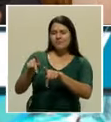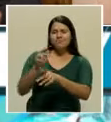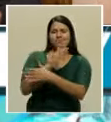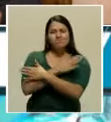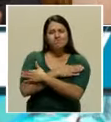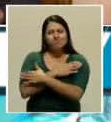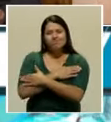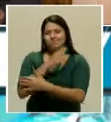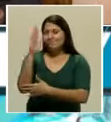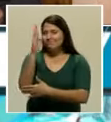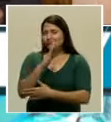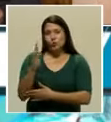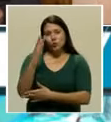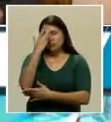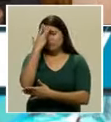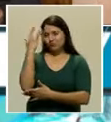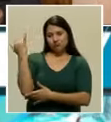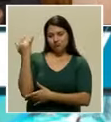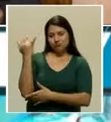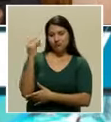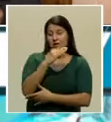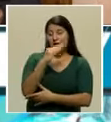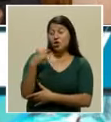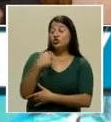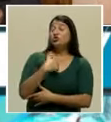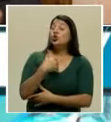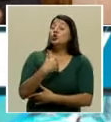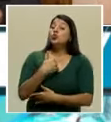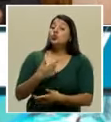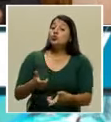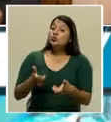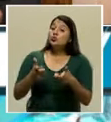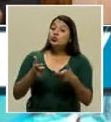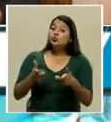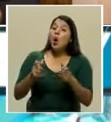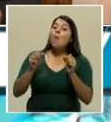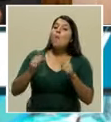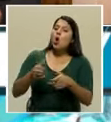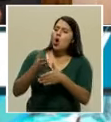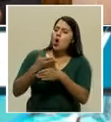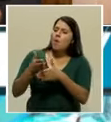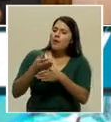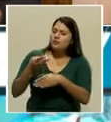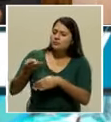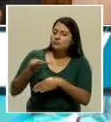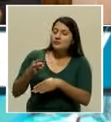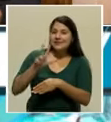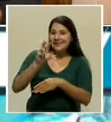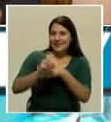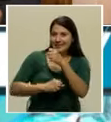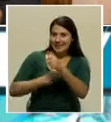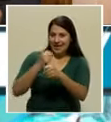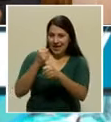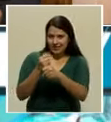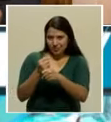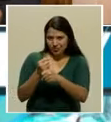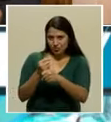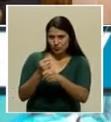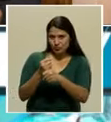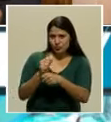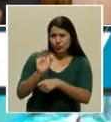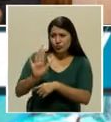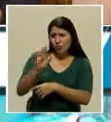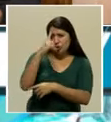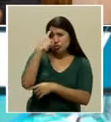del que tuve la dicha de compartir 30 años parte de su